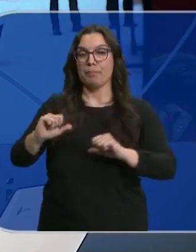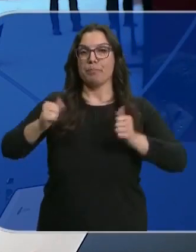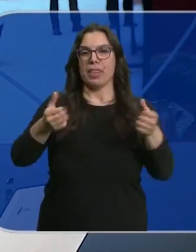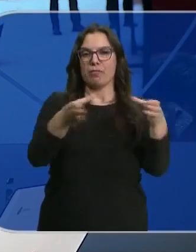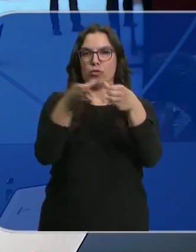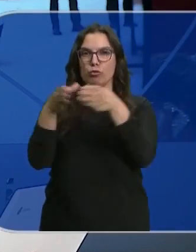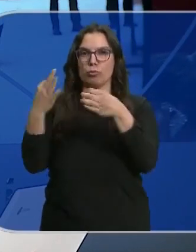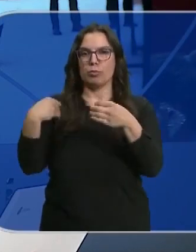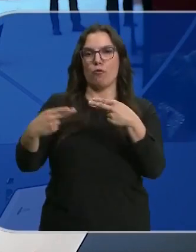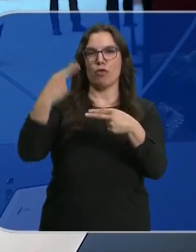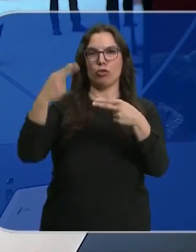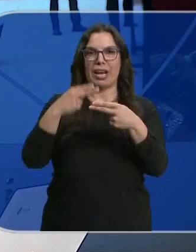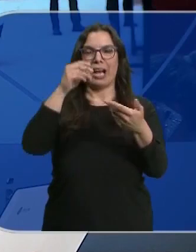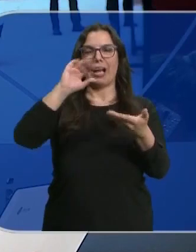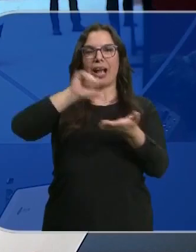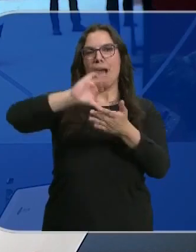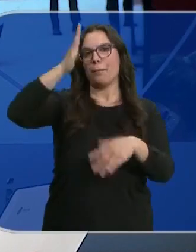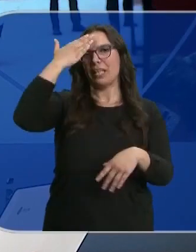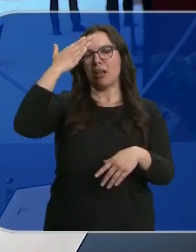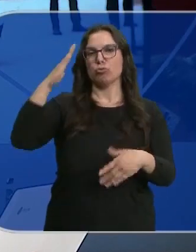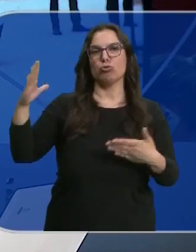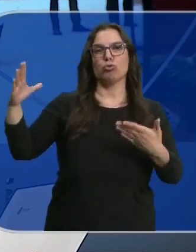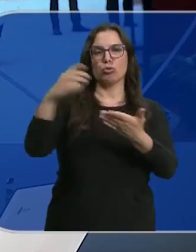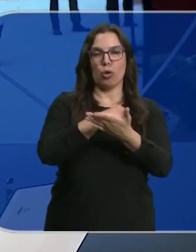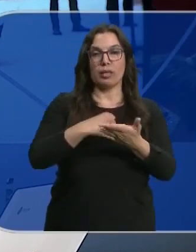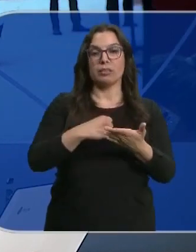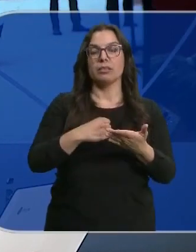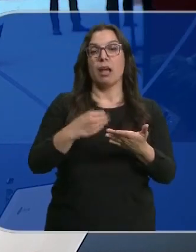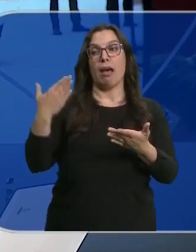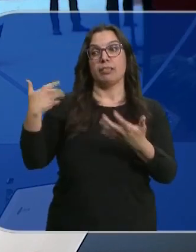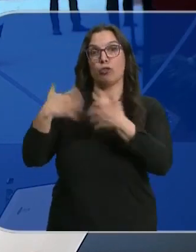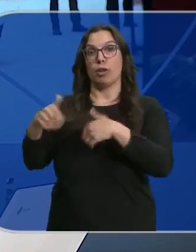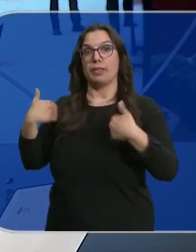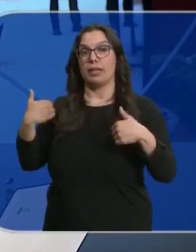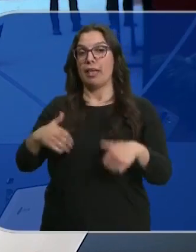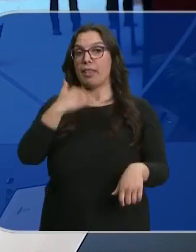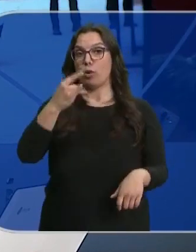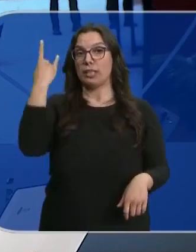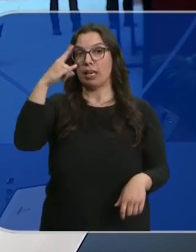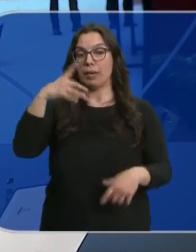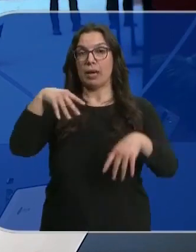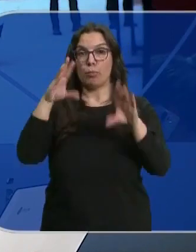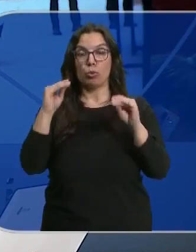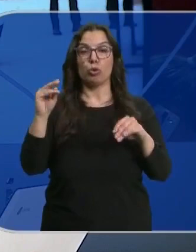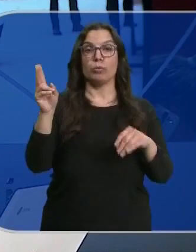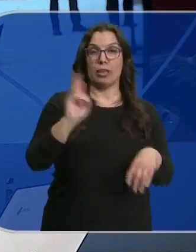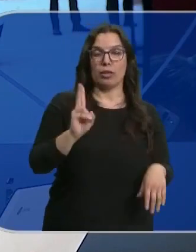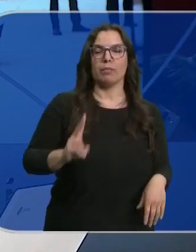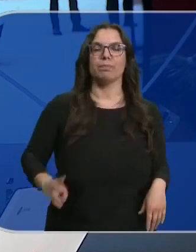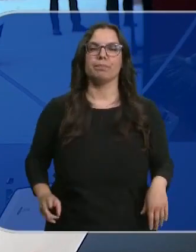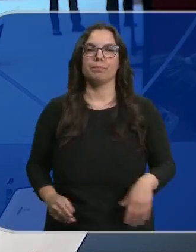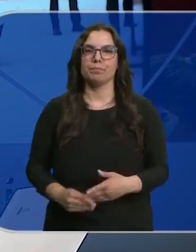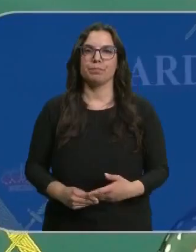fiscales y de fronteras en todas las capitales de provincia que se suman a donde ya funcionaban. Zamora, Salamanca, Burgos y Valladolid.